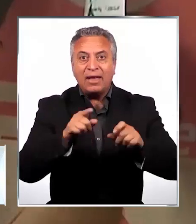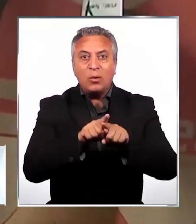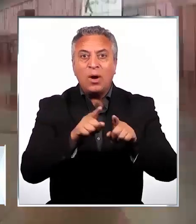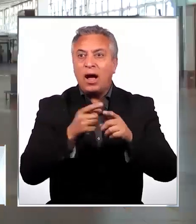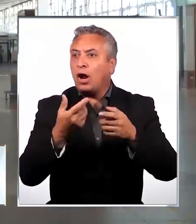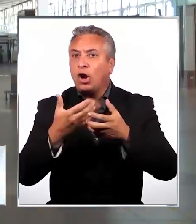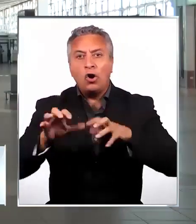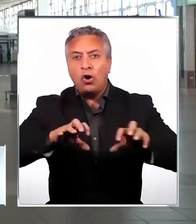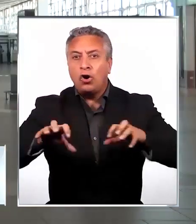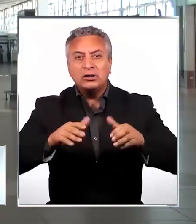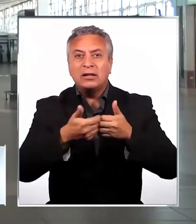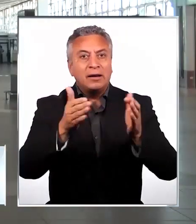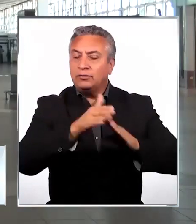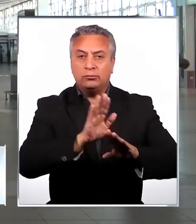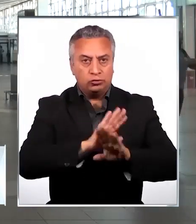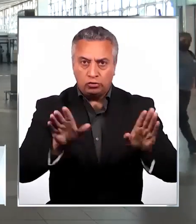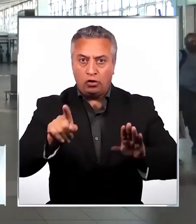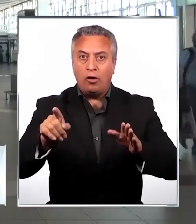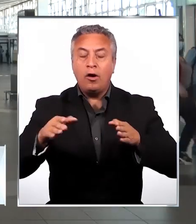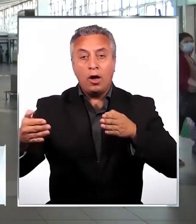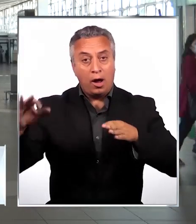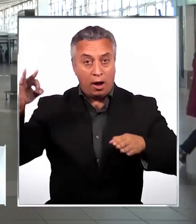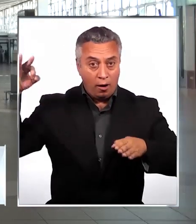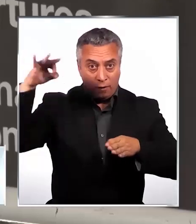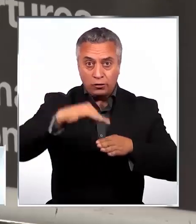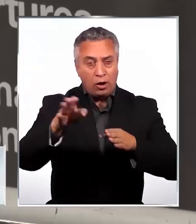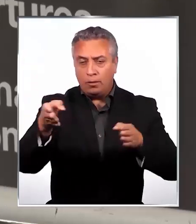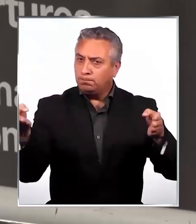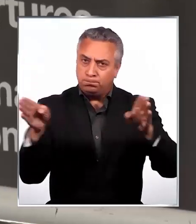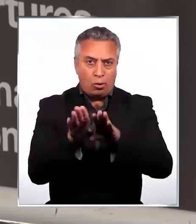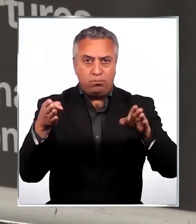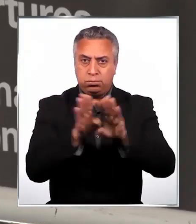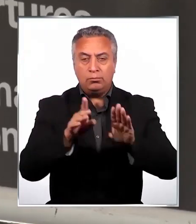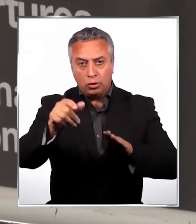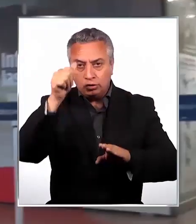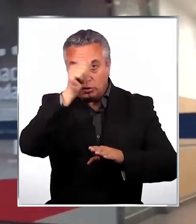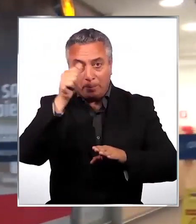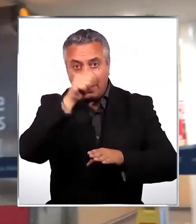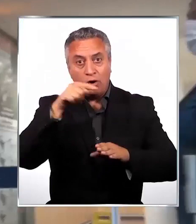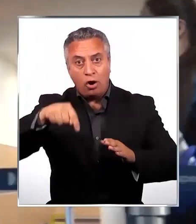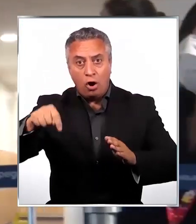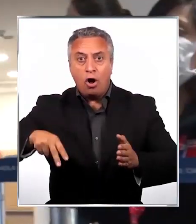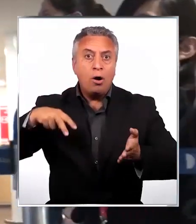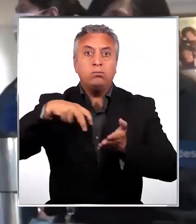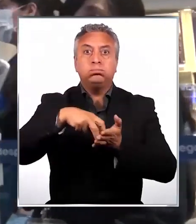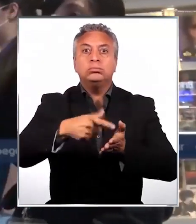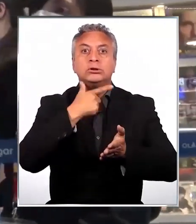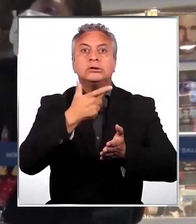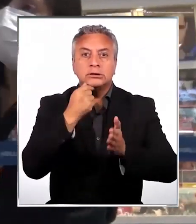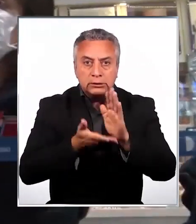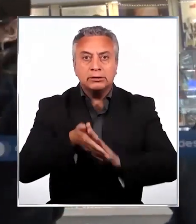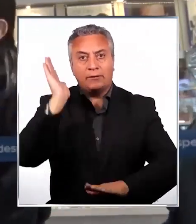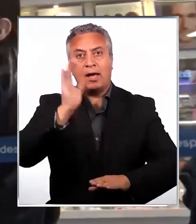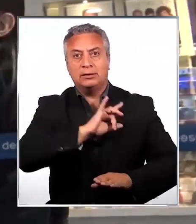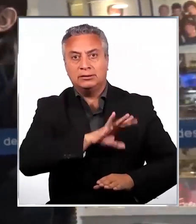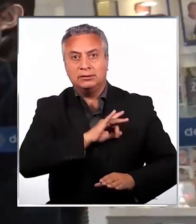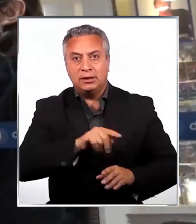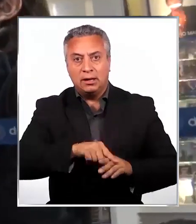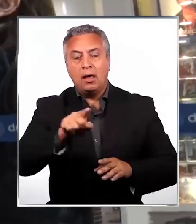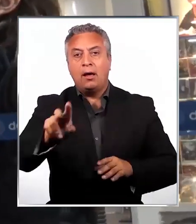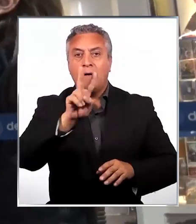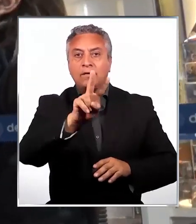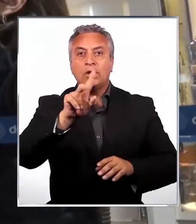esenciales y las fronteras se han vuelto a cerrar. Este domingo el aeropuerto de Santiago estuvo lleno de pasajeros que querían salir del país.